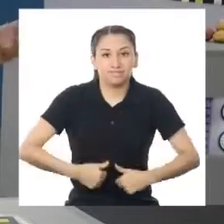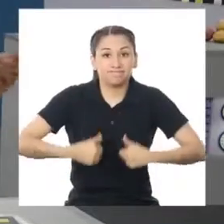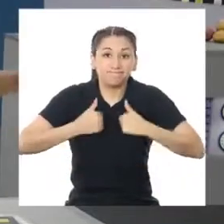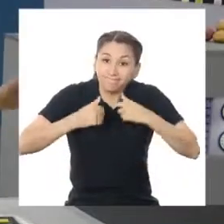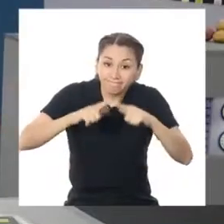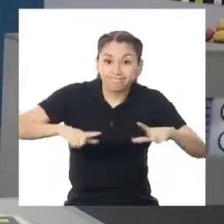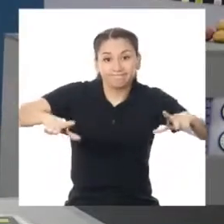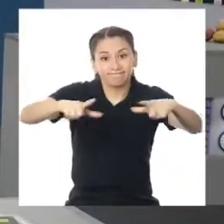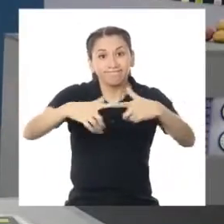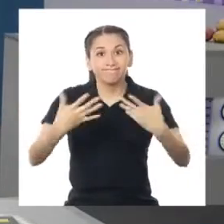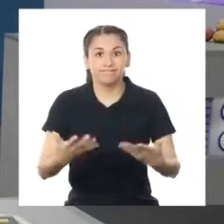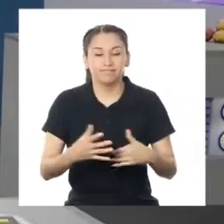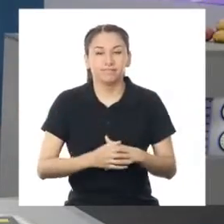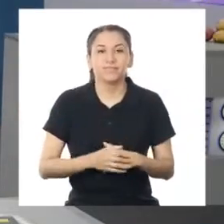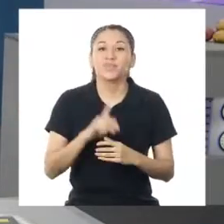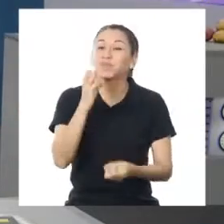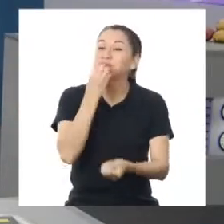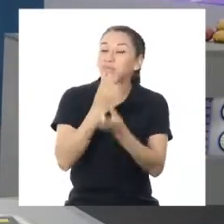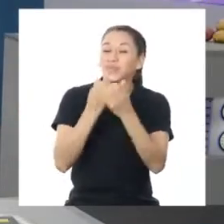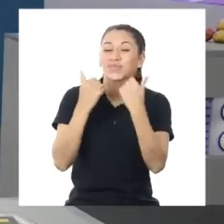¡Muy bien, equipo!